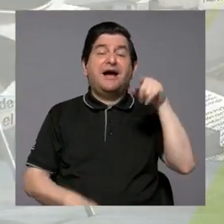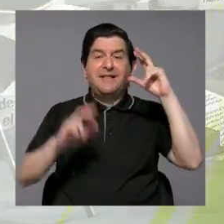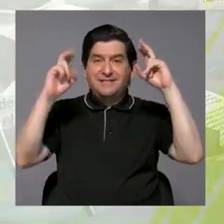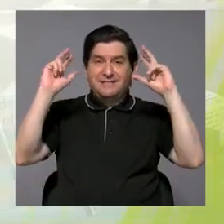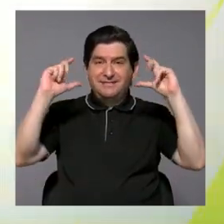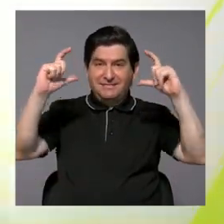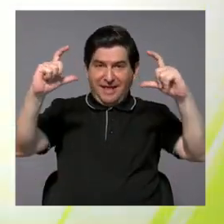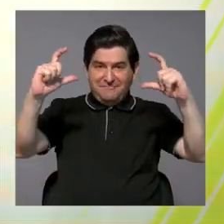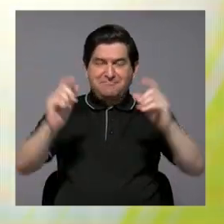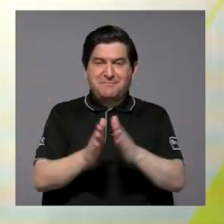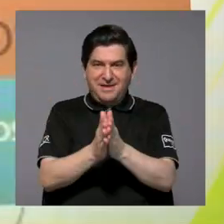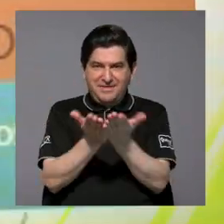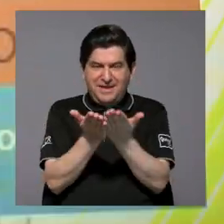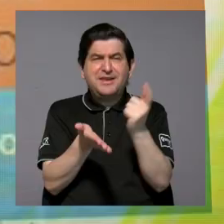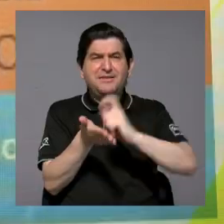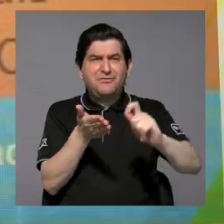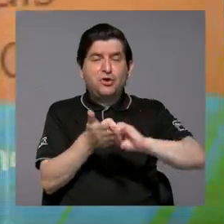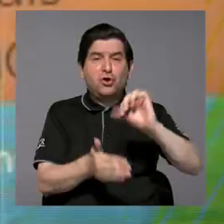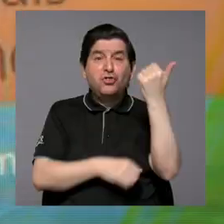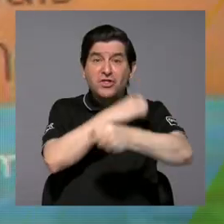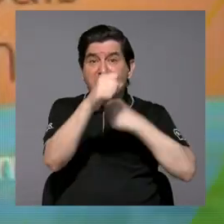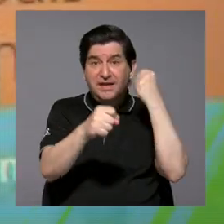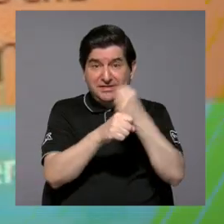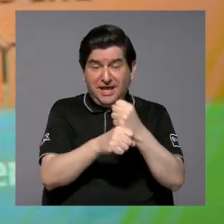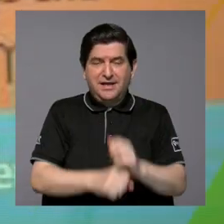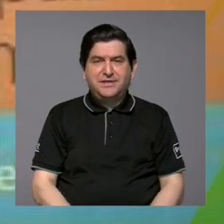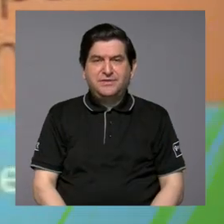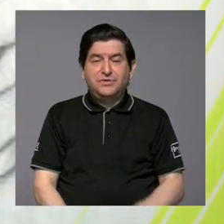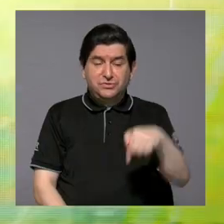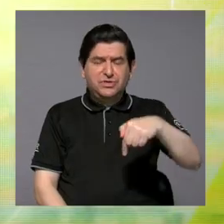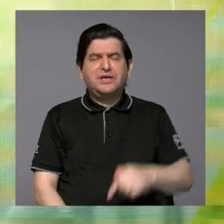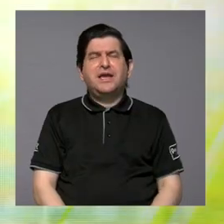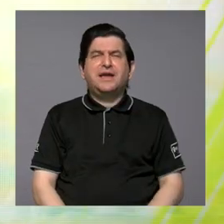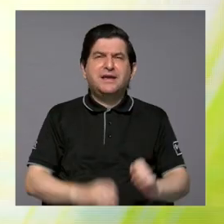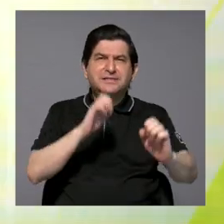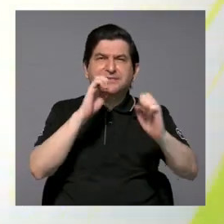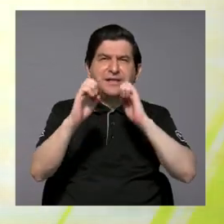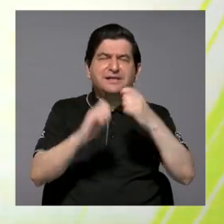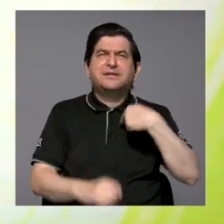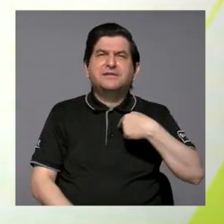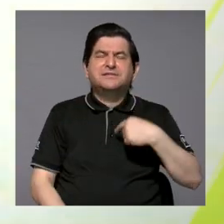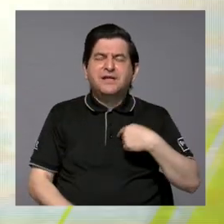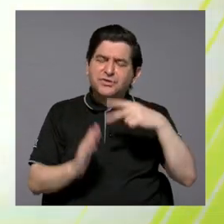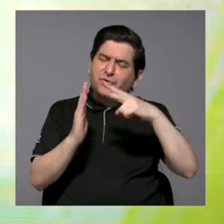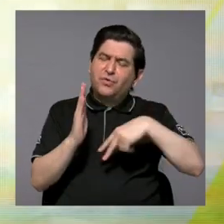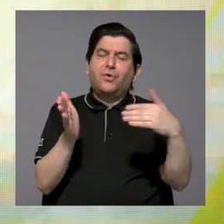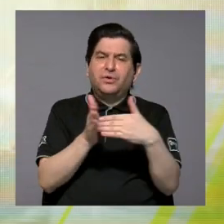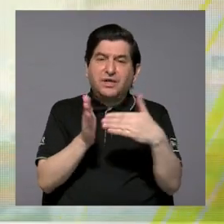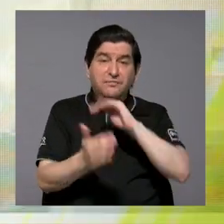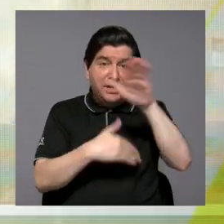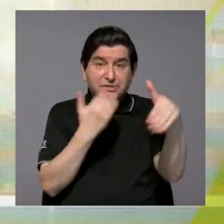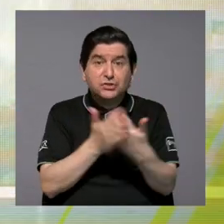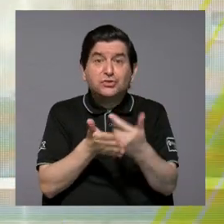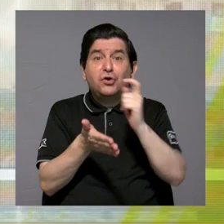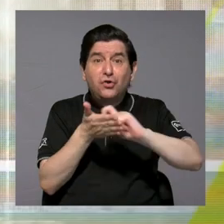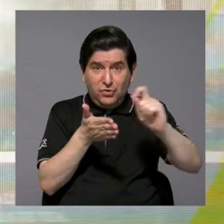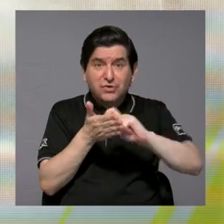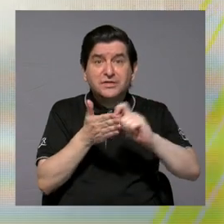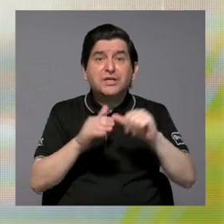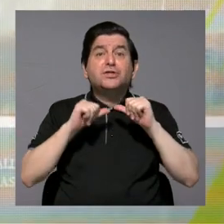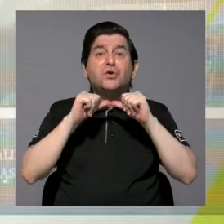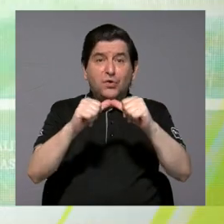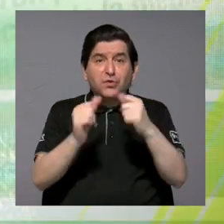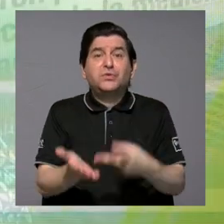de ese libro que escribimos hace 10 años. Y repasándolo para esta entrevista, pues todo lo que está ahí escrito está más que vigente.